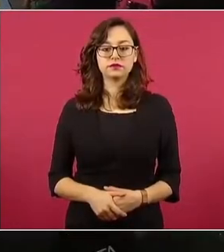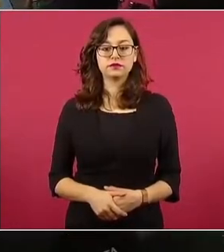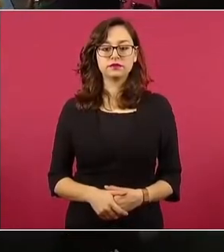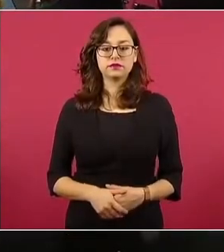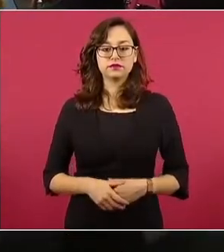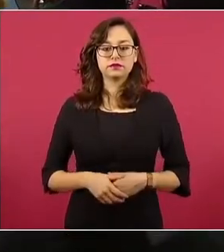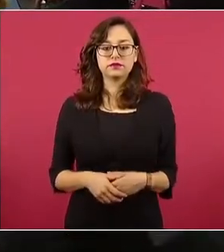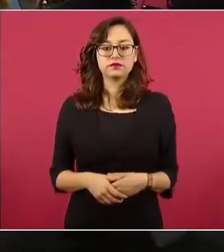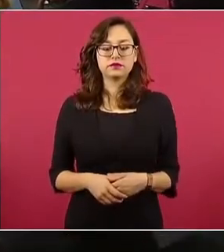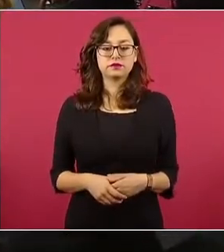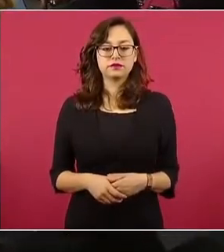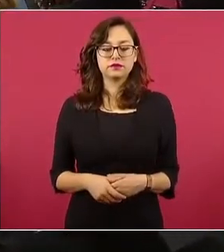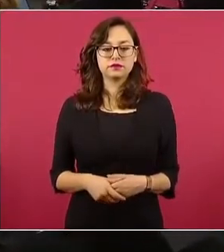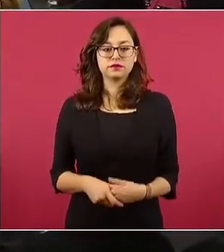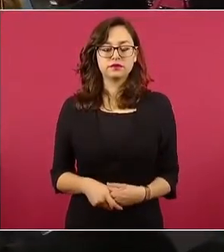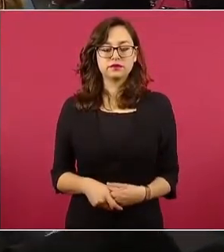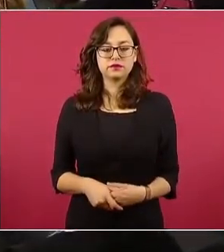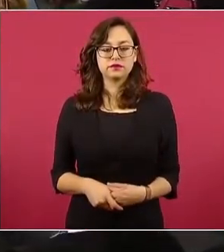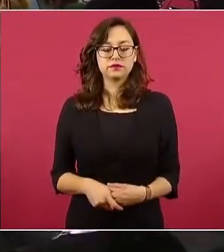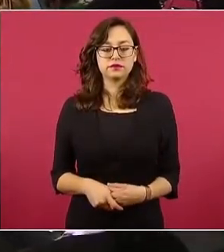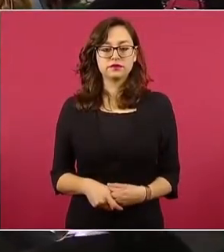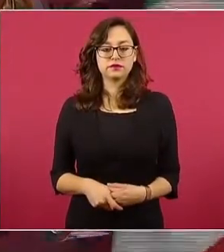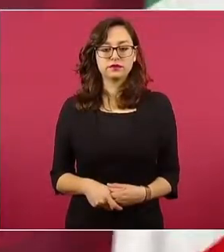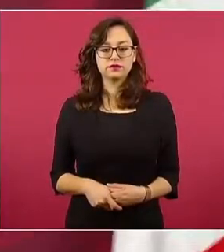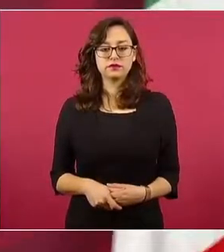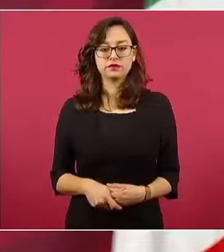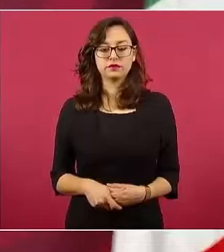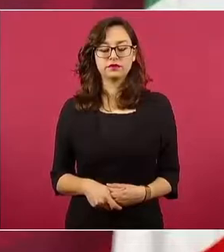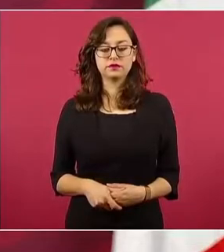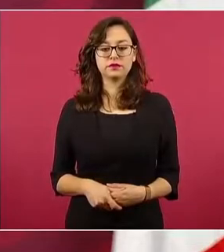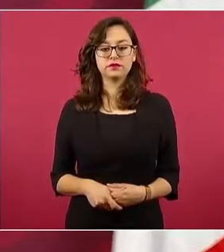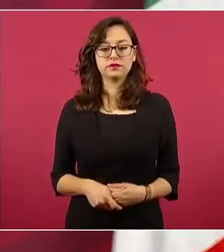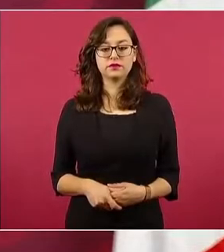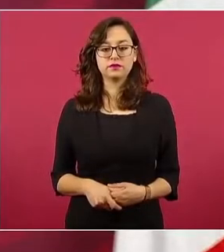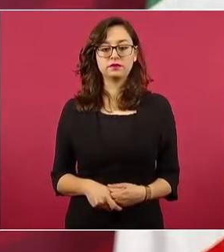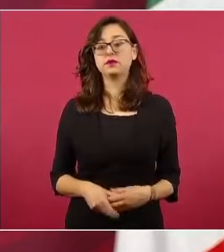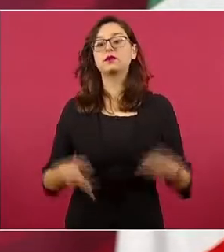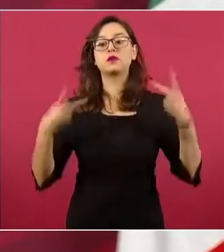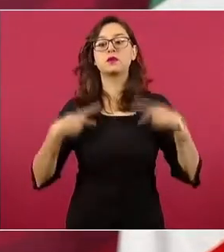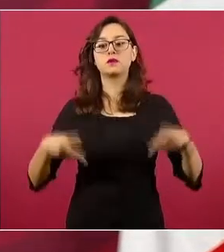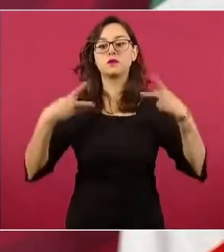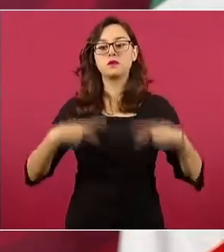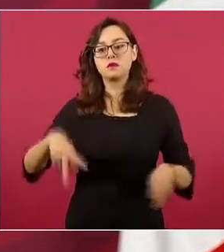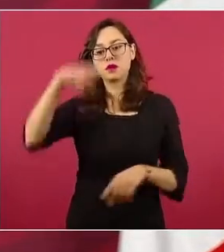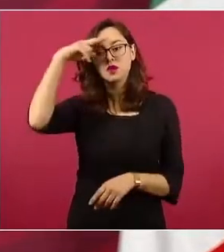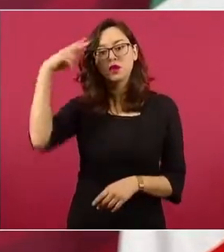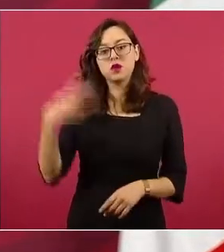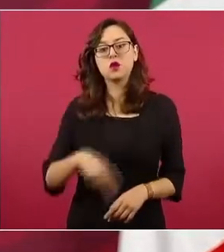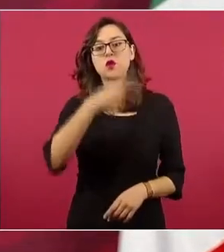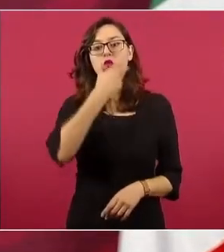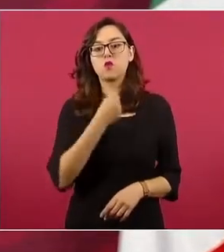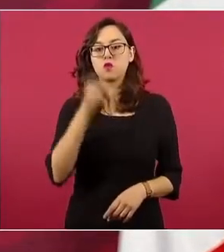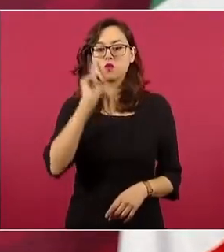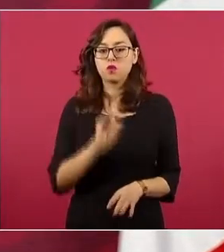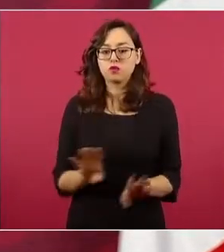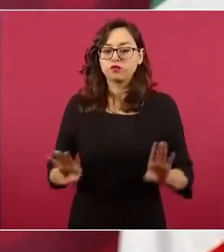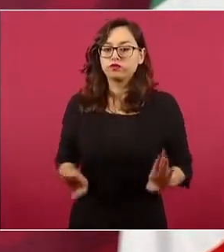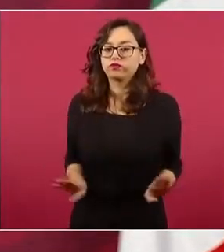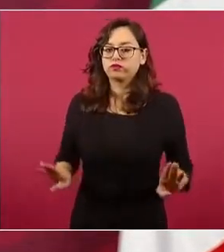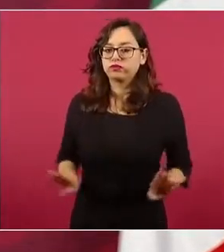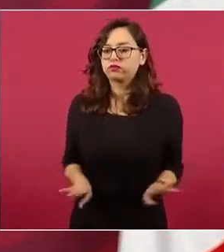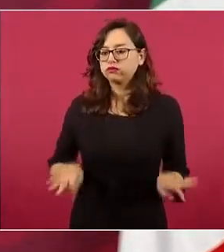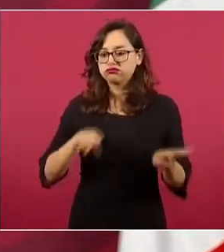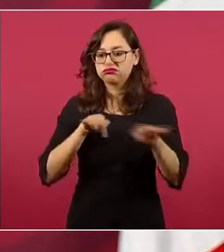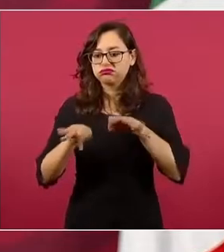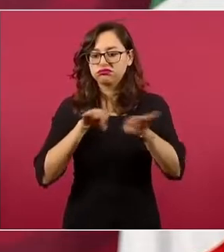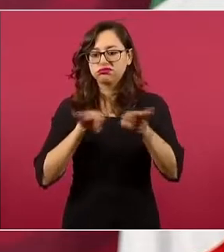Es de lo mejor que hay el mexicano, la mexicana que